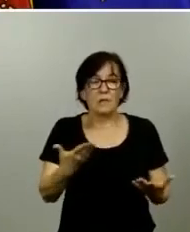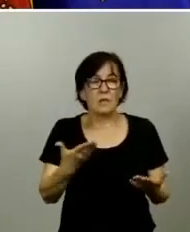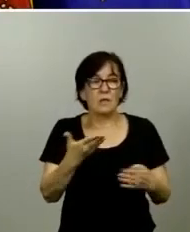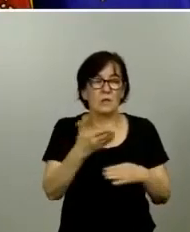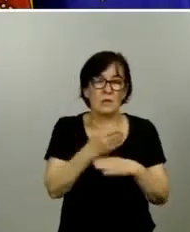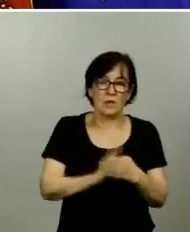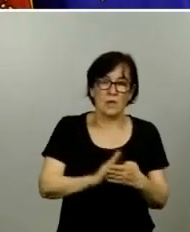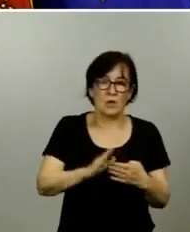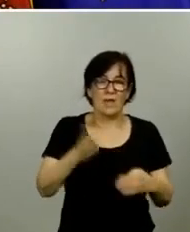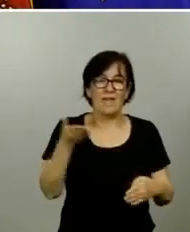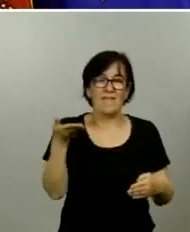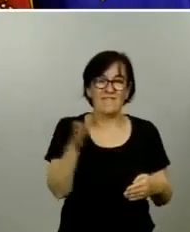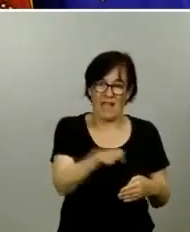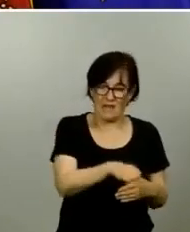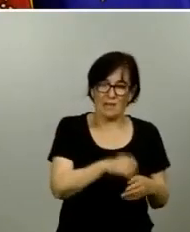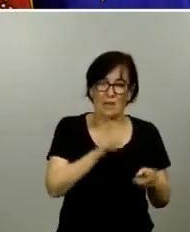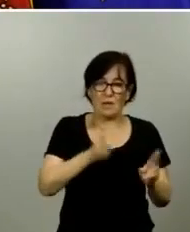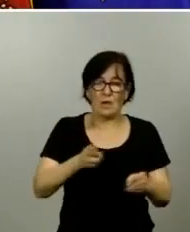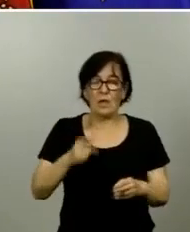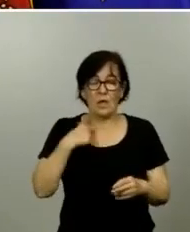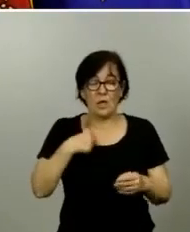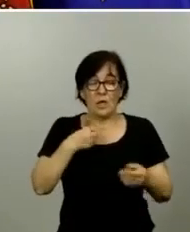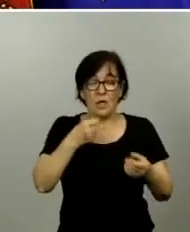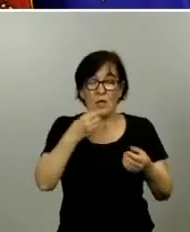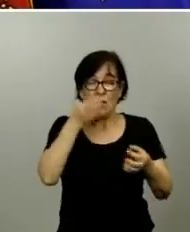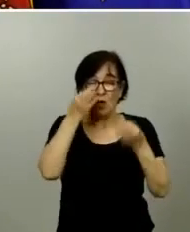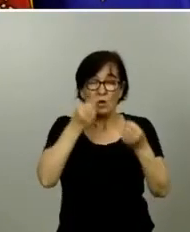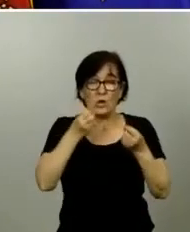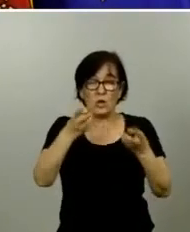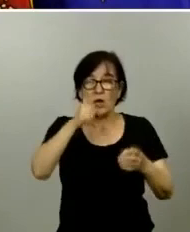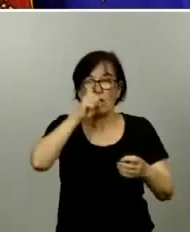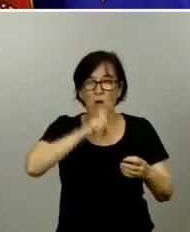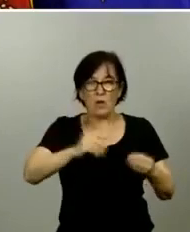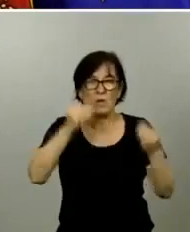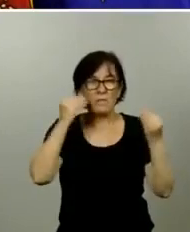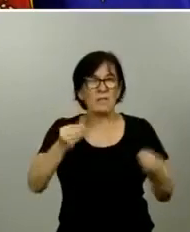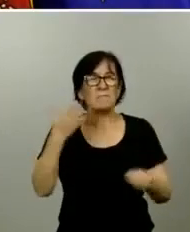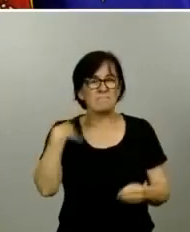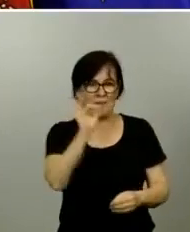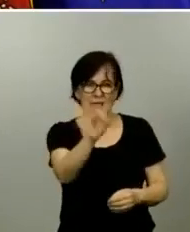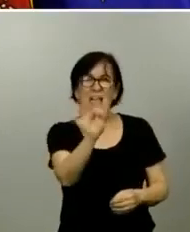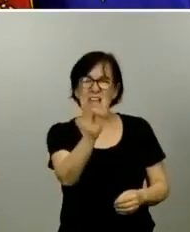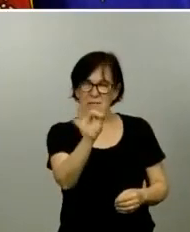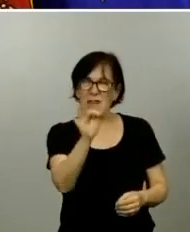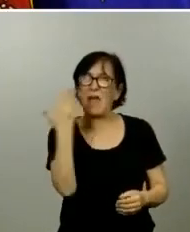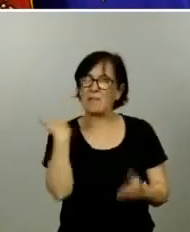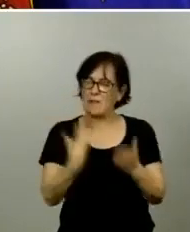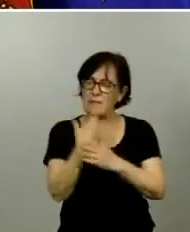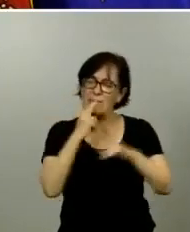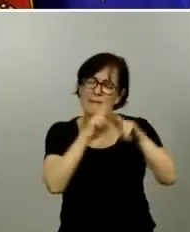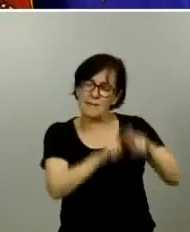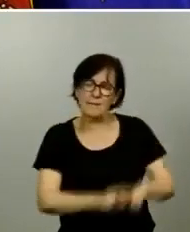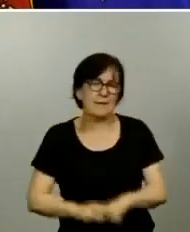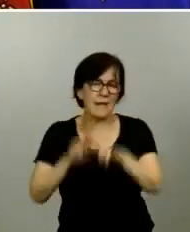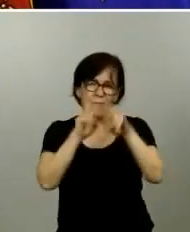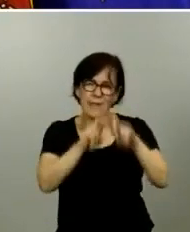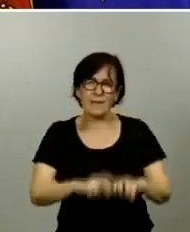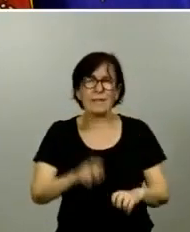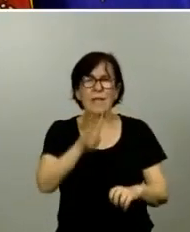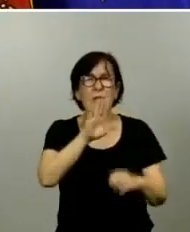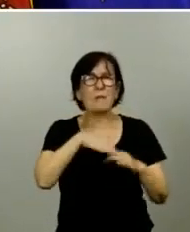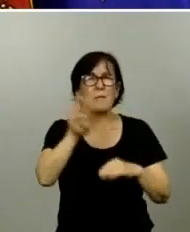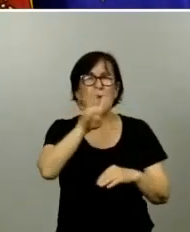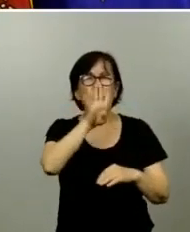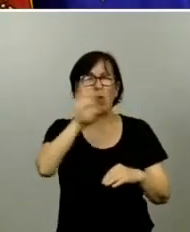fallecidos el último dato que yo recuerdo ahora mismo porque es cierto que hace ya unos días que no lo que no lo revisó era que había más de 40 sanitarios